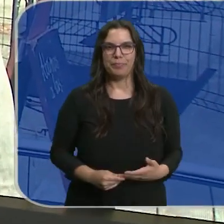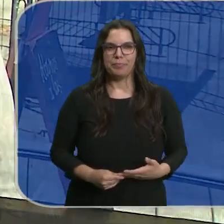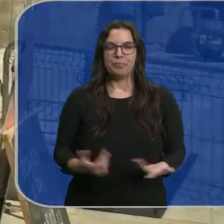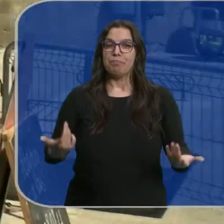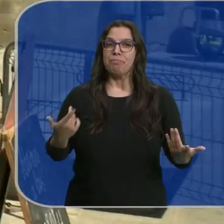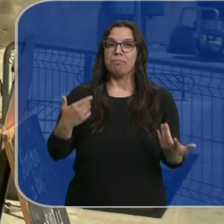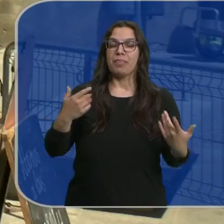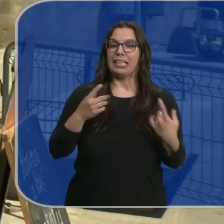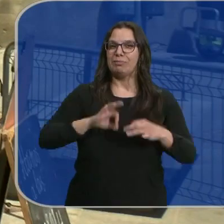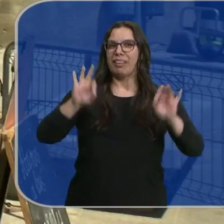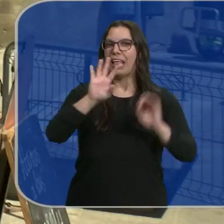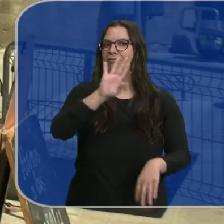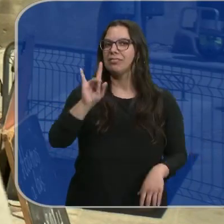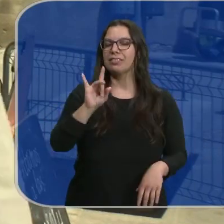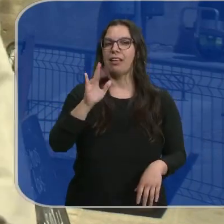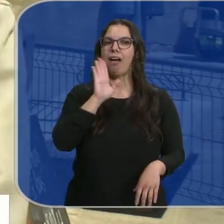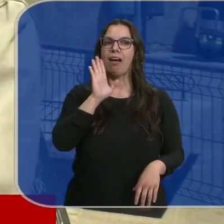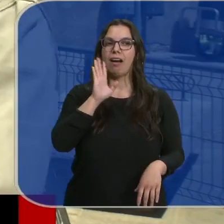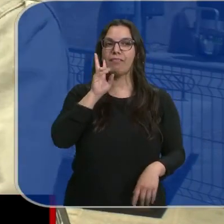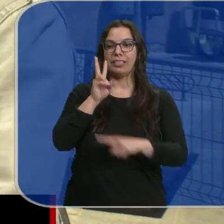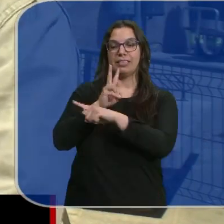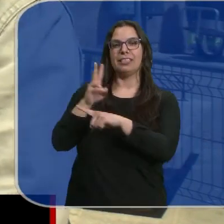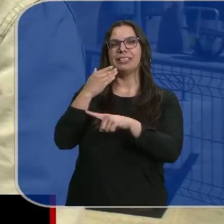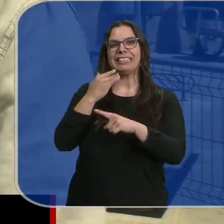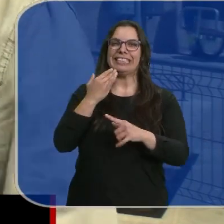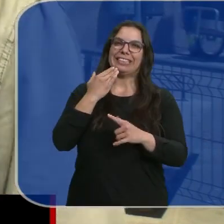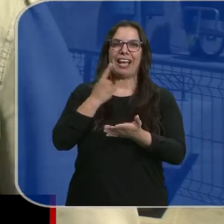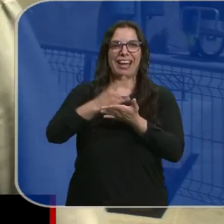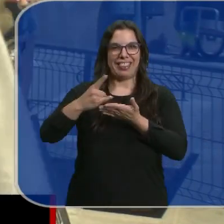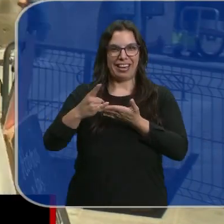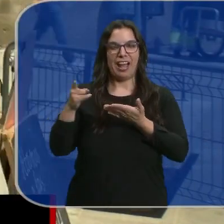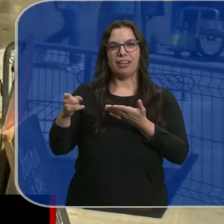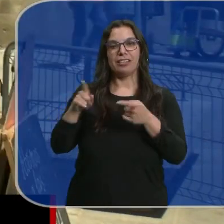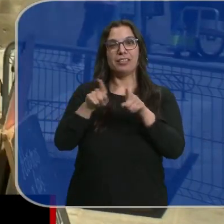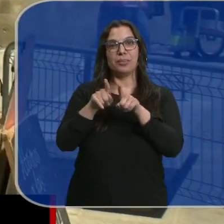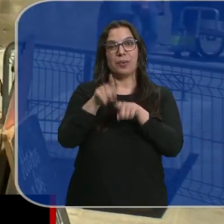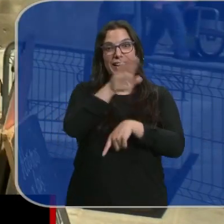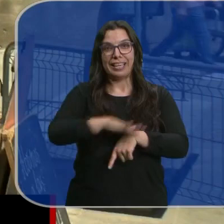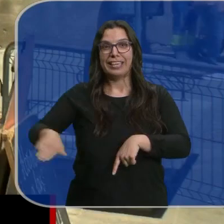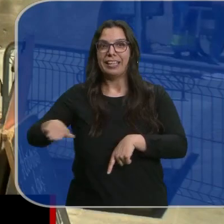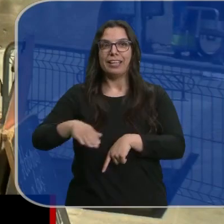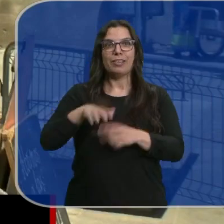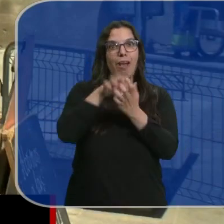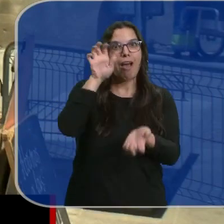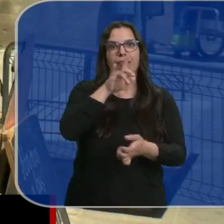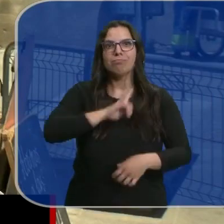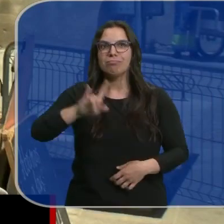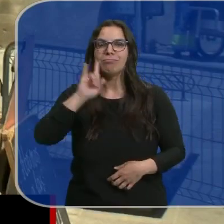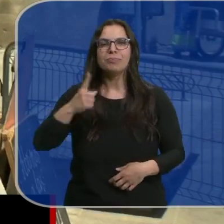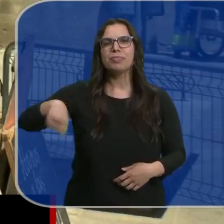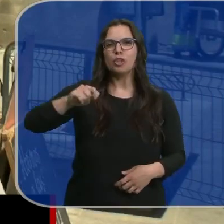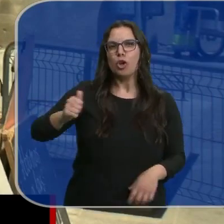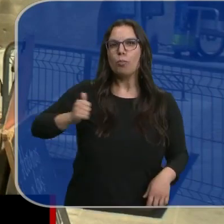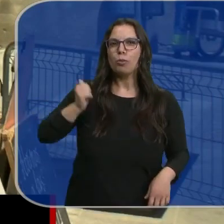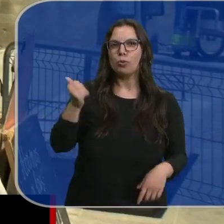Aperitivos muy especiales, como decíamos, en esta carnicería de peluches que ha hecho las delicias de los más pequeños. Han tenido ocasión de